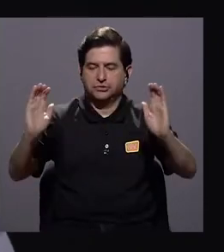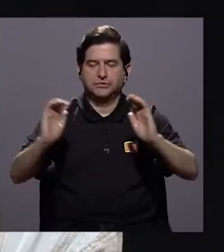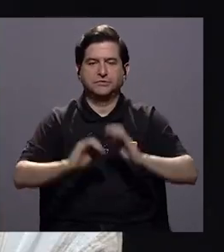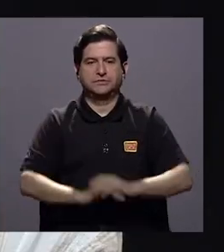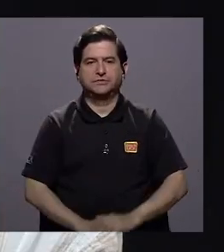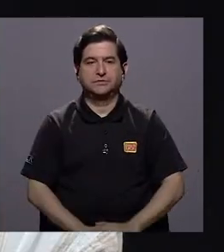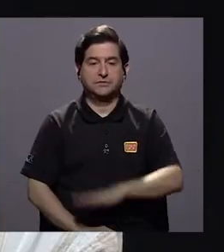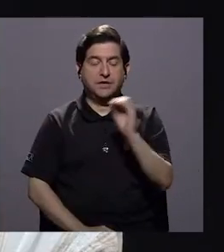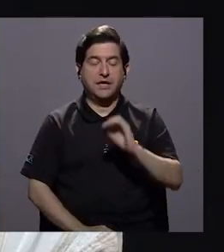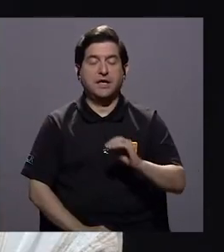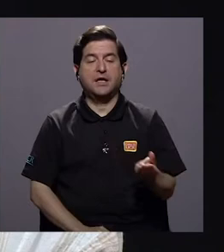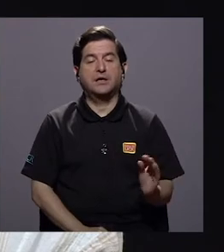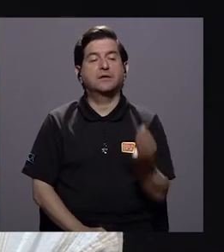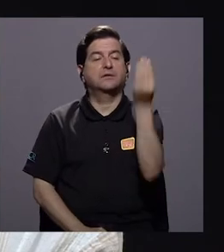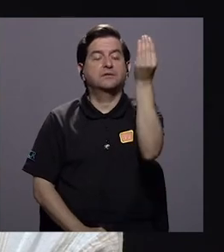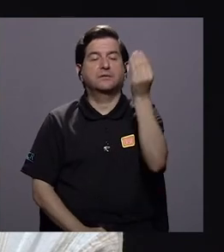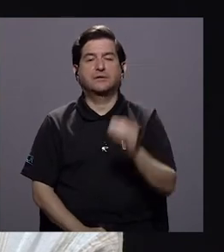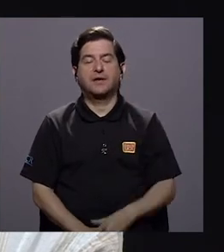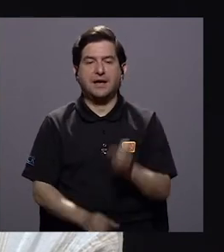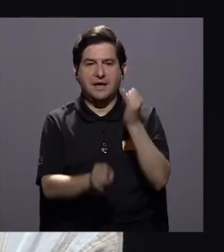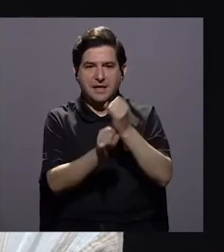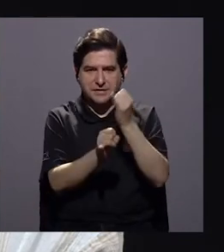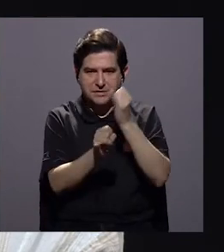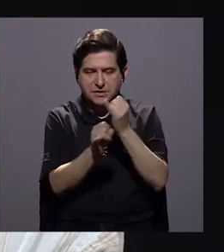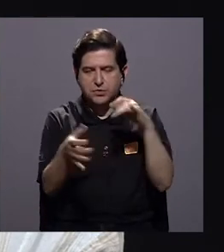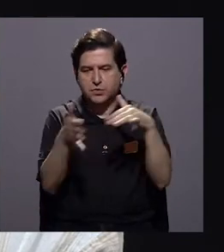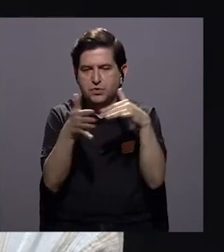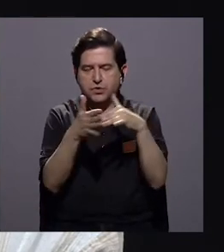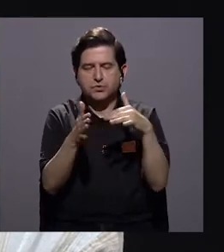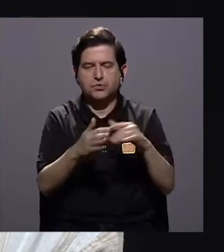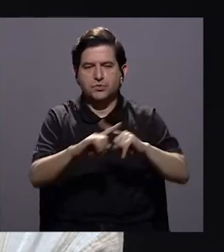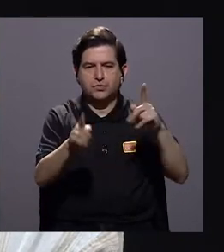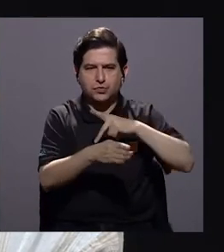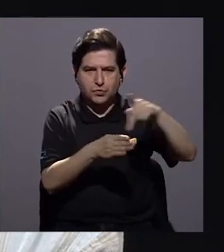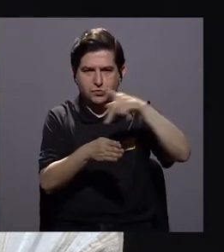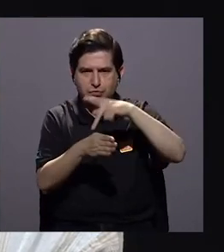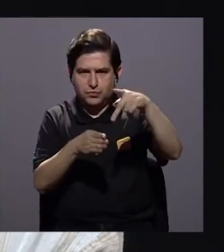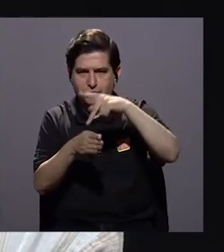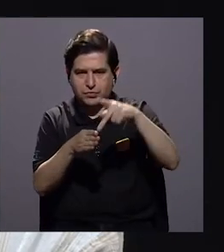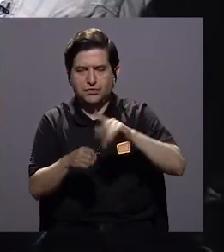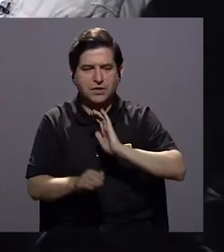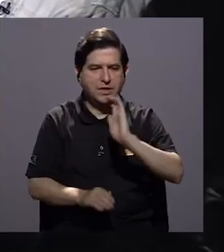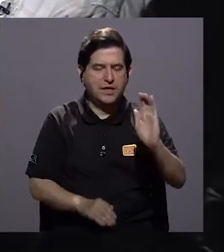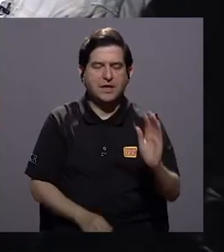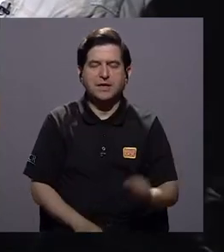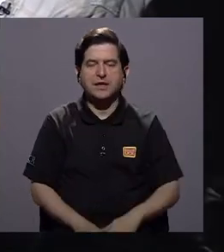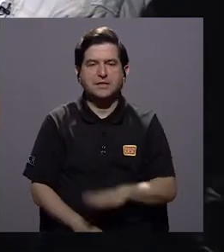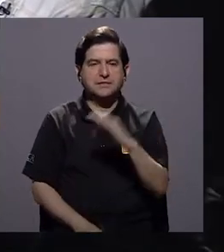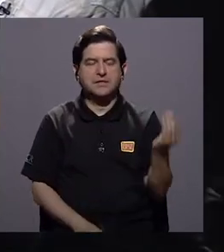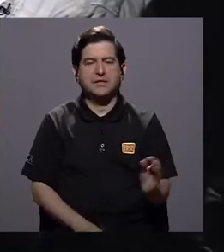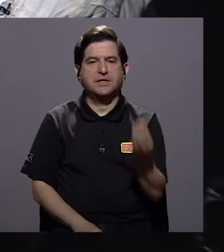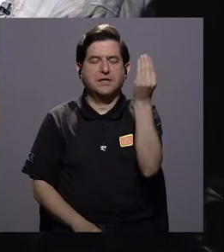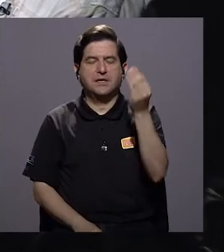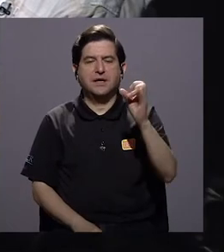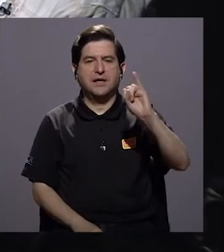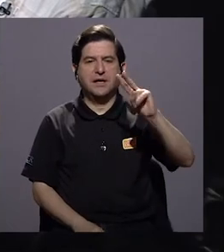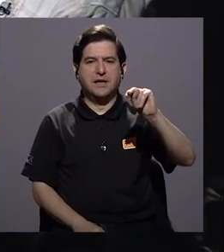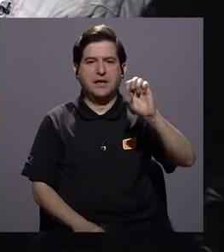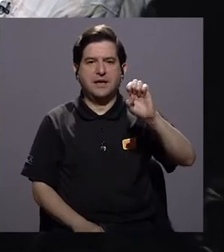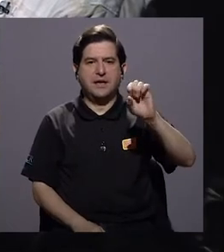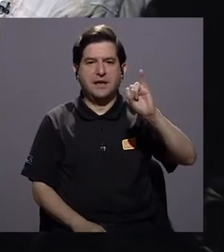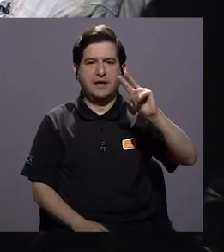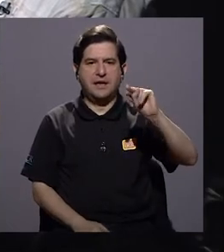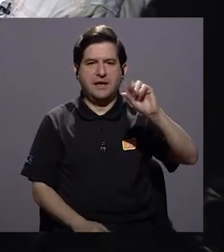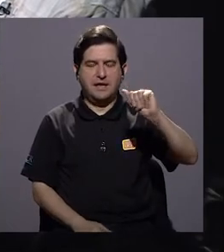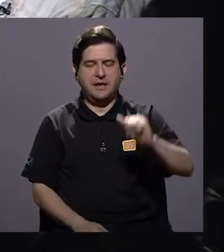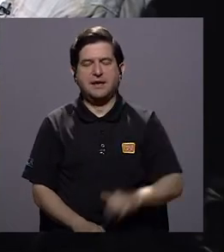niñez y de la adolescencia en el Instituto de Estudios Interdisciplinarios de la Niñez y la Adolescencia, el INEINA de